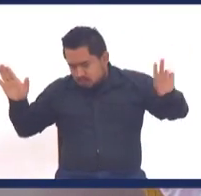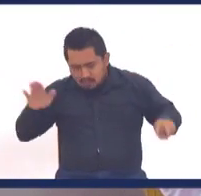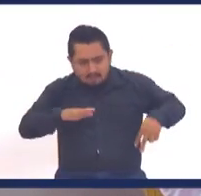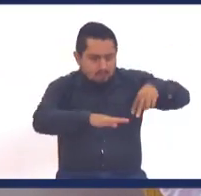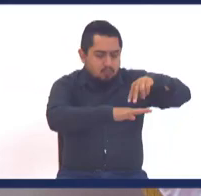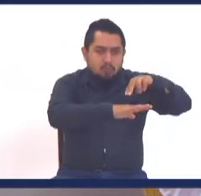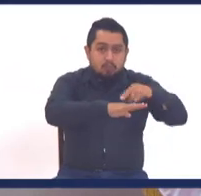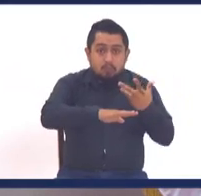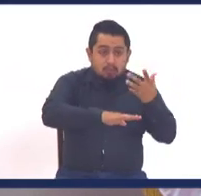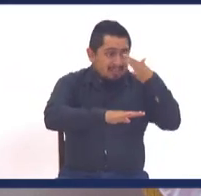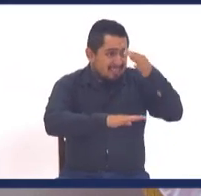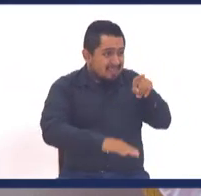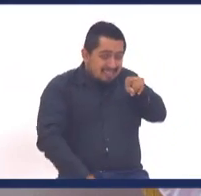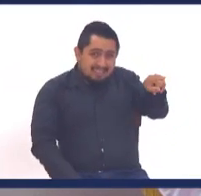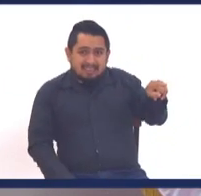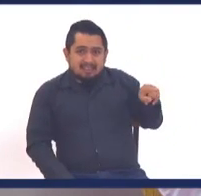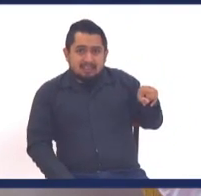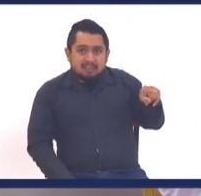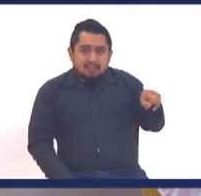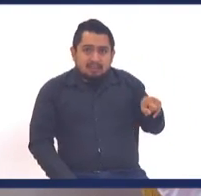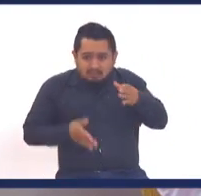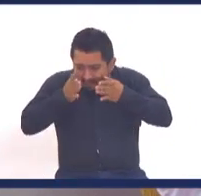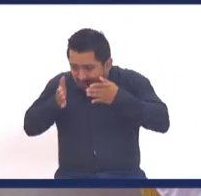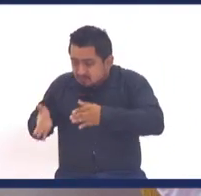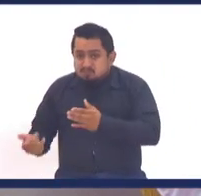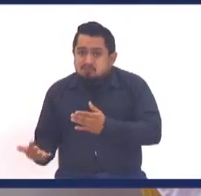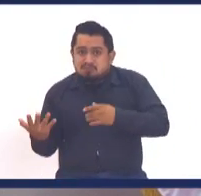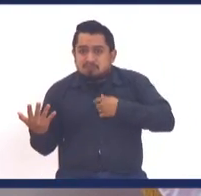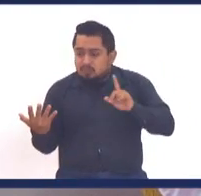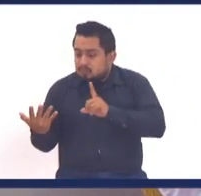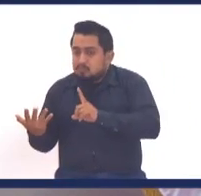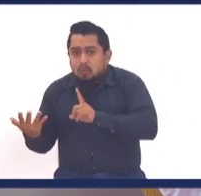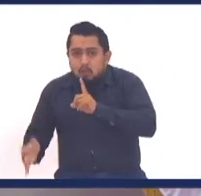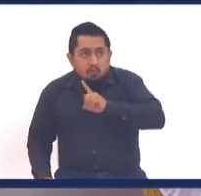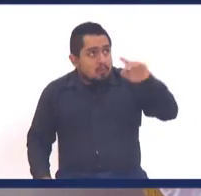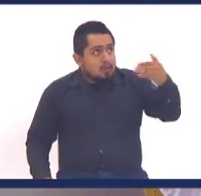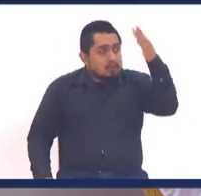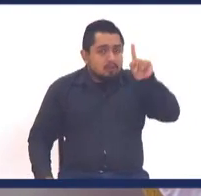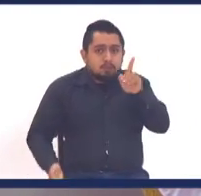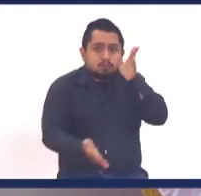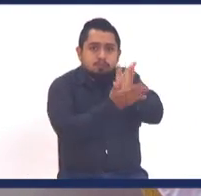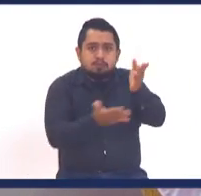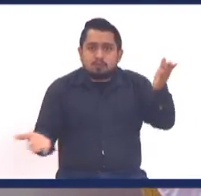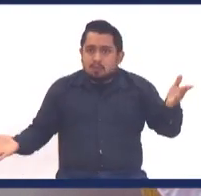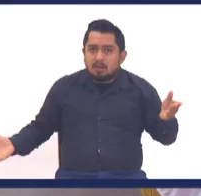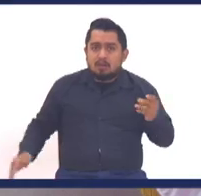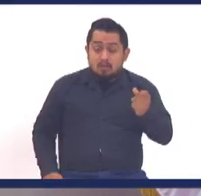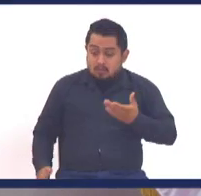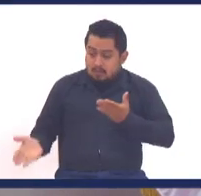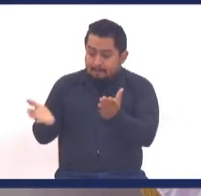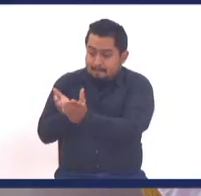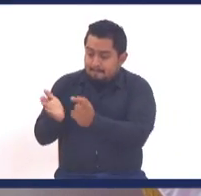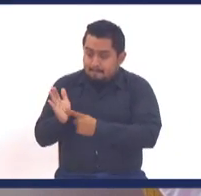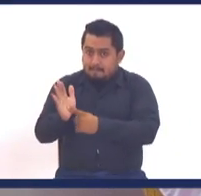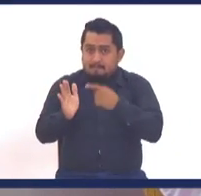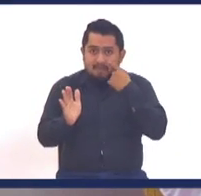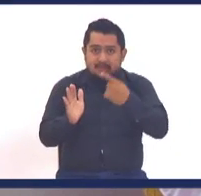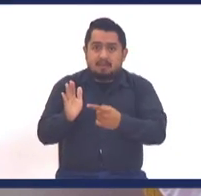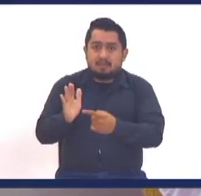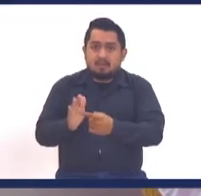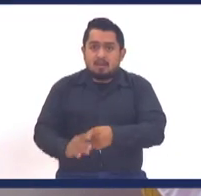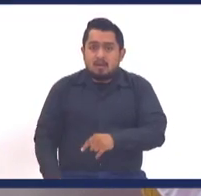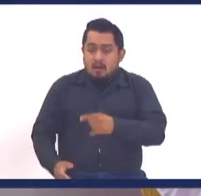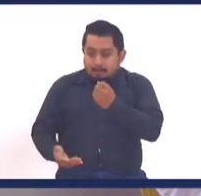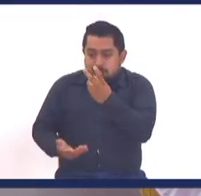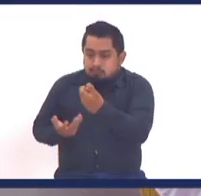no tenga, ¿qué? Perdición, sino que tenga vida eterna. Amigo y hermano, las palabras que estamos leyendo, no son las palabras de los que